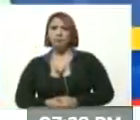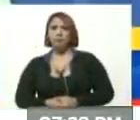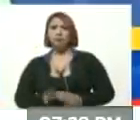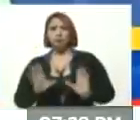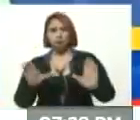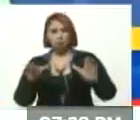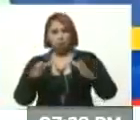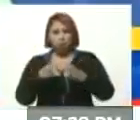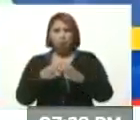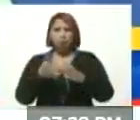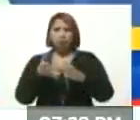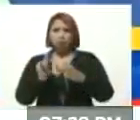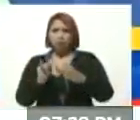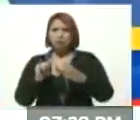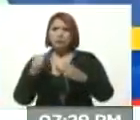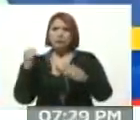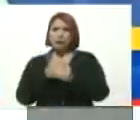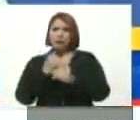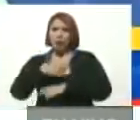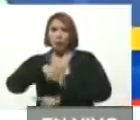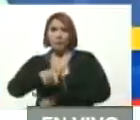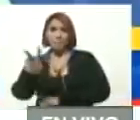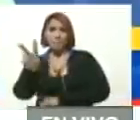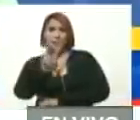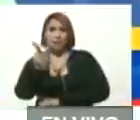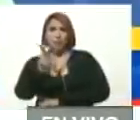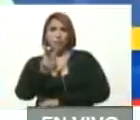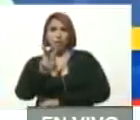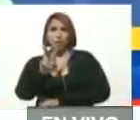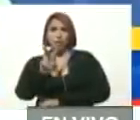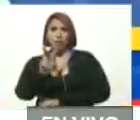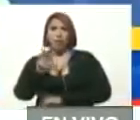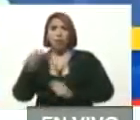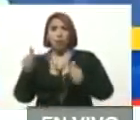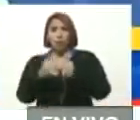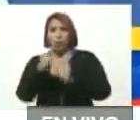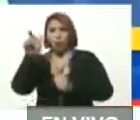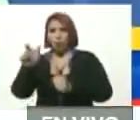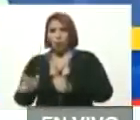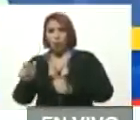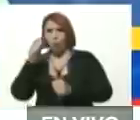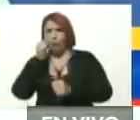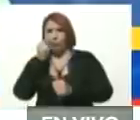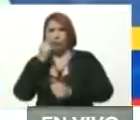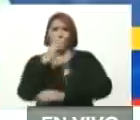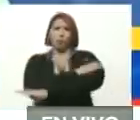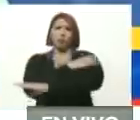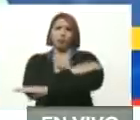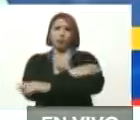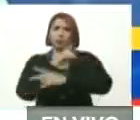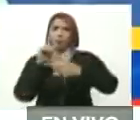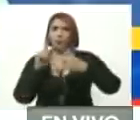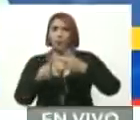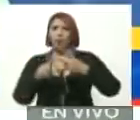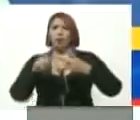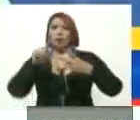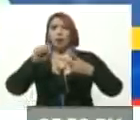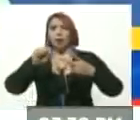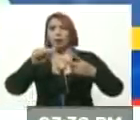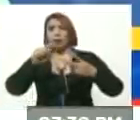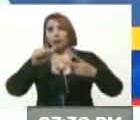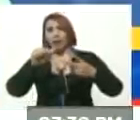trabajo aquí en Venezuela con Gerardo Blay, con Stalin González,